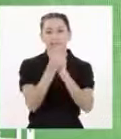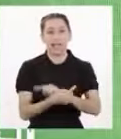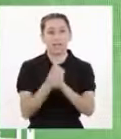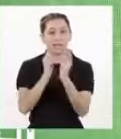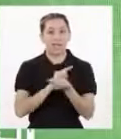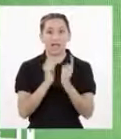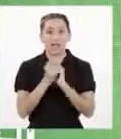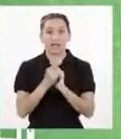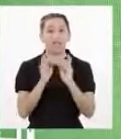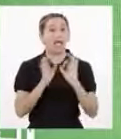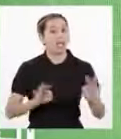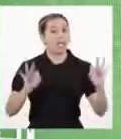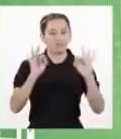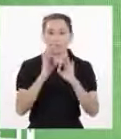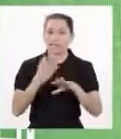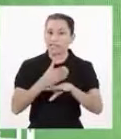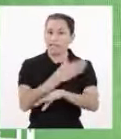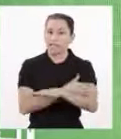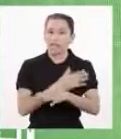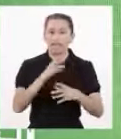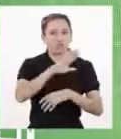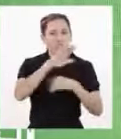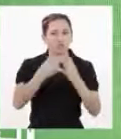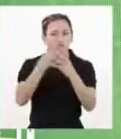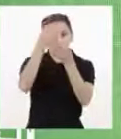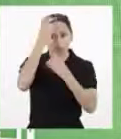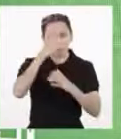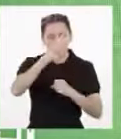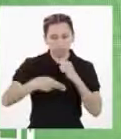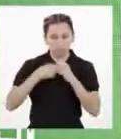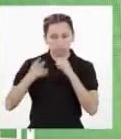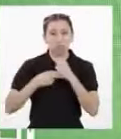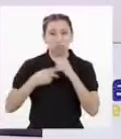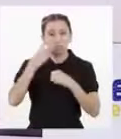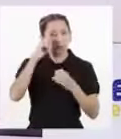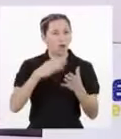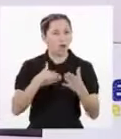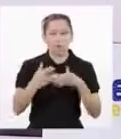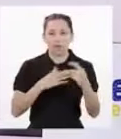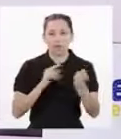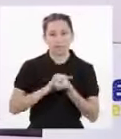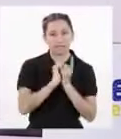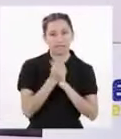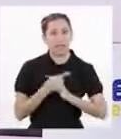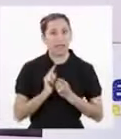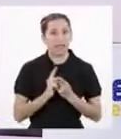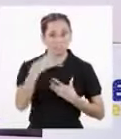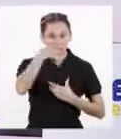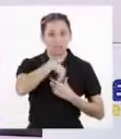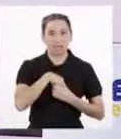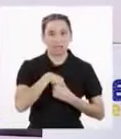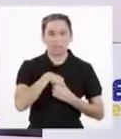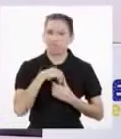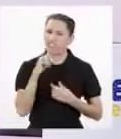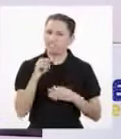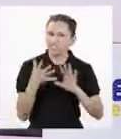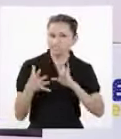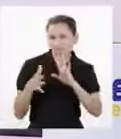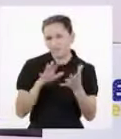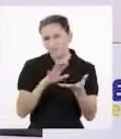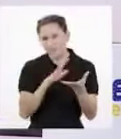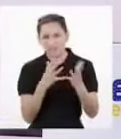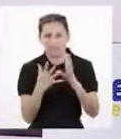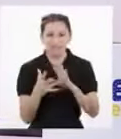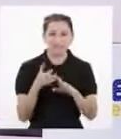acceso a toda la información necesaria para cualquier eventual transformación Quizás nos serviría pensar que esta no se parece